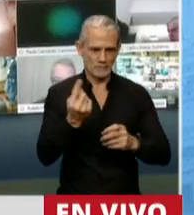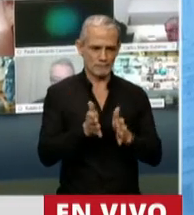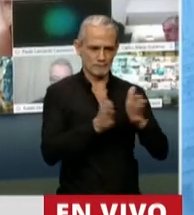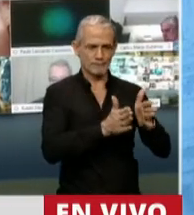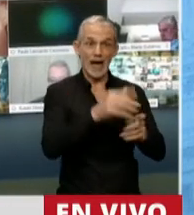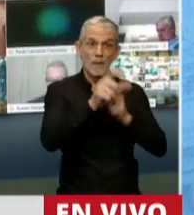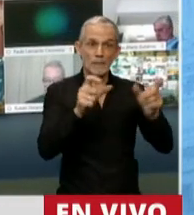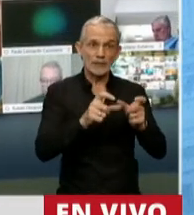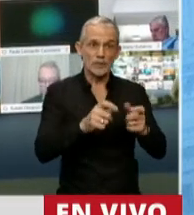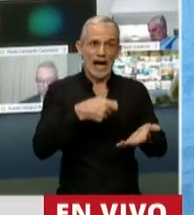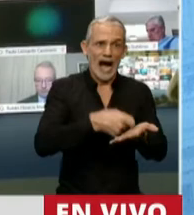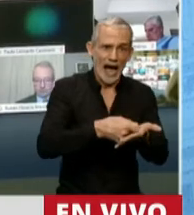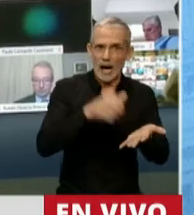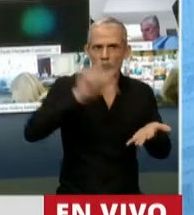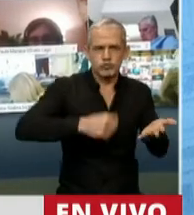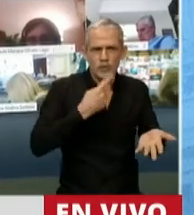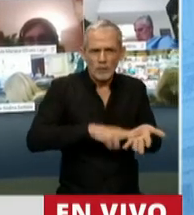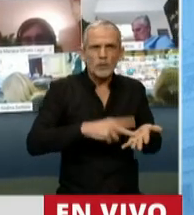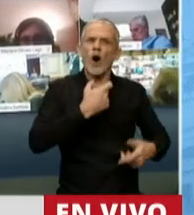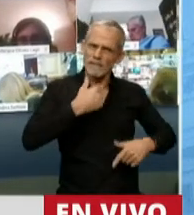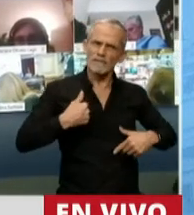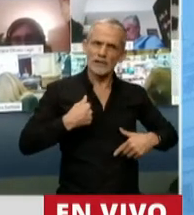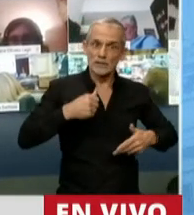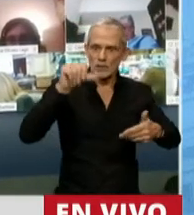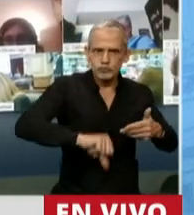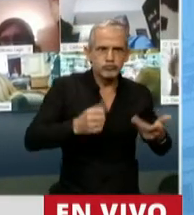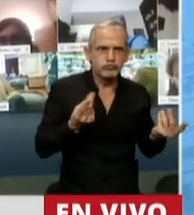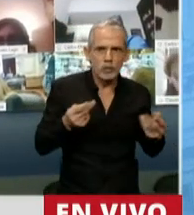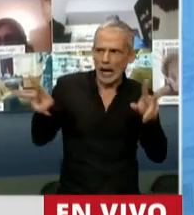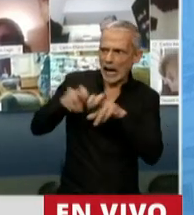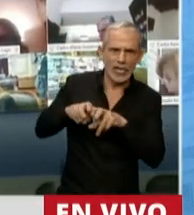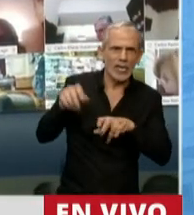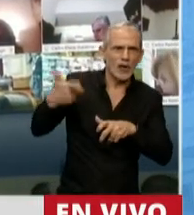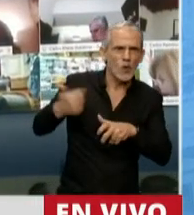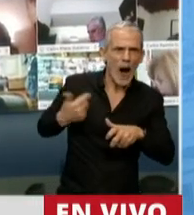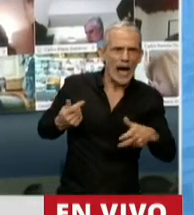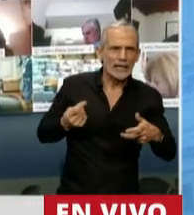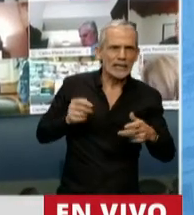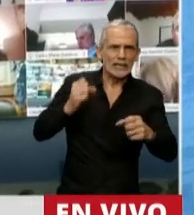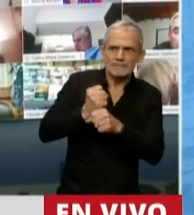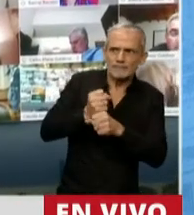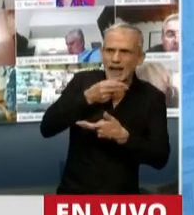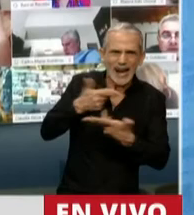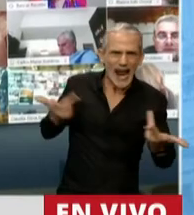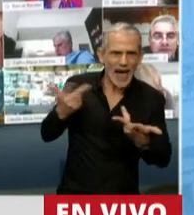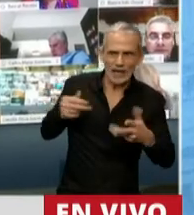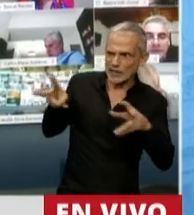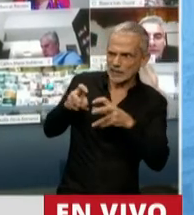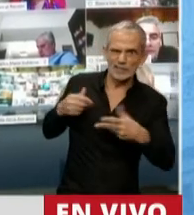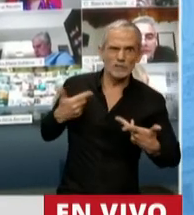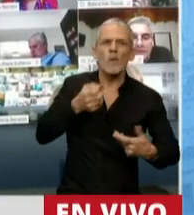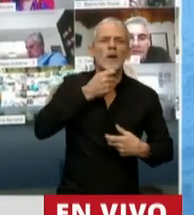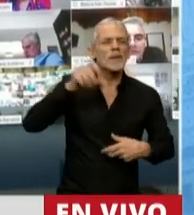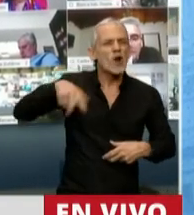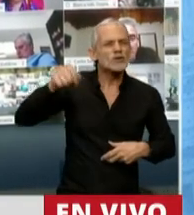los que no pueden pagar los impuestos aunque quieran, porque no tienen recursos, porque no tienen actividades, porque por ejemplo en el